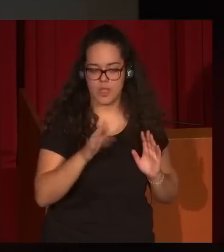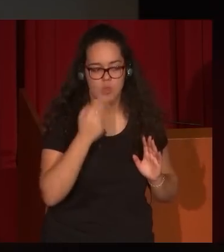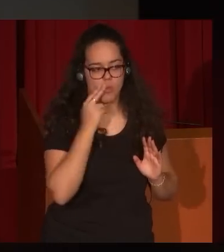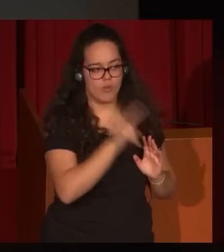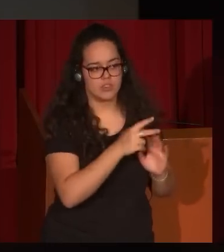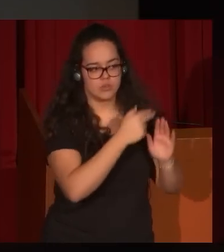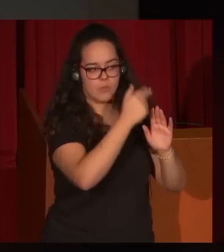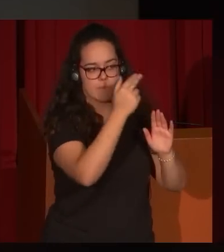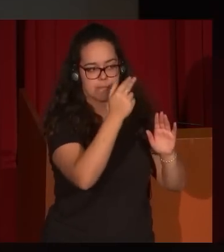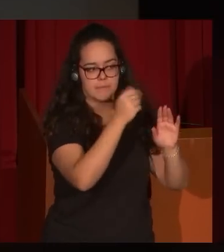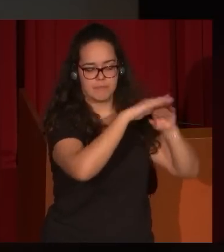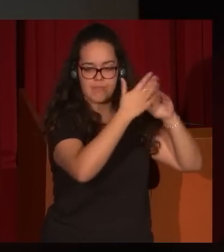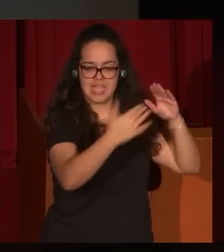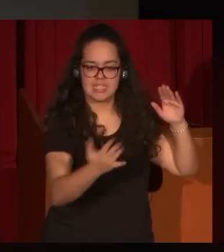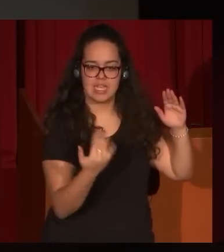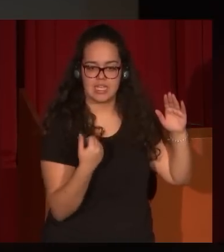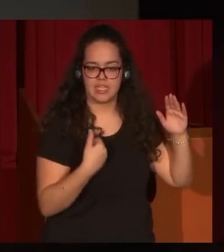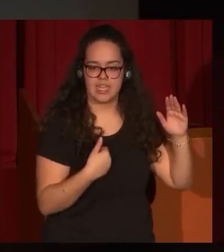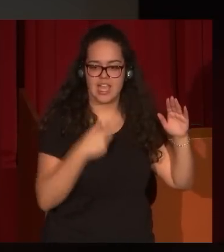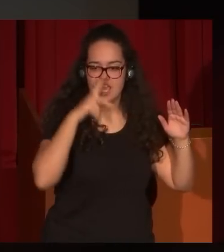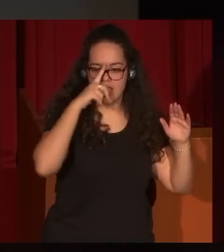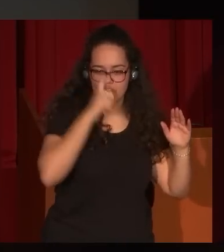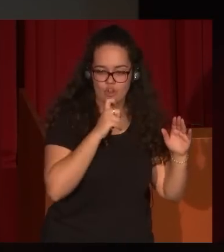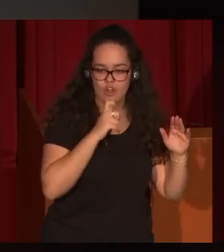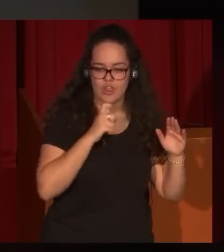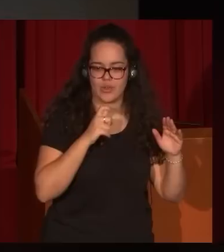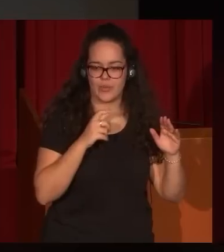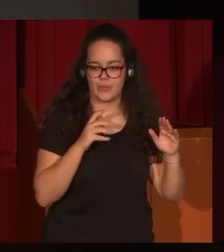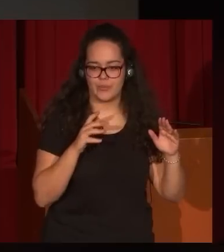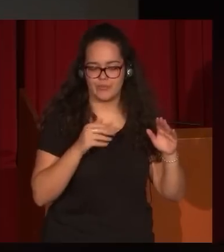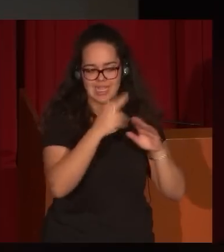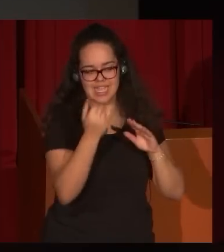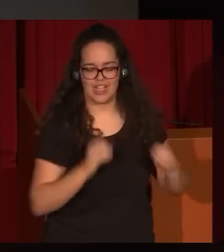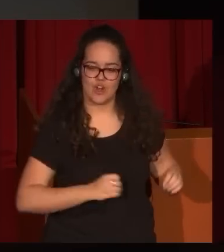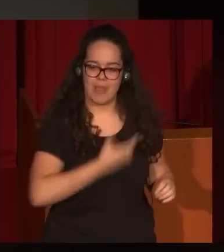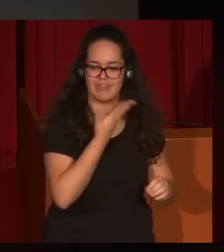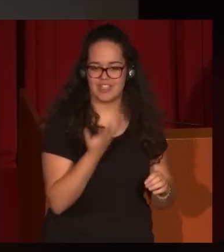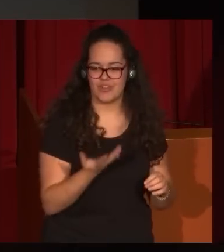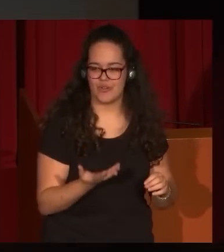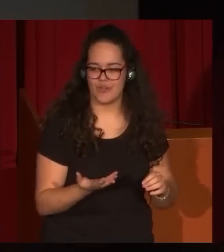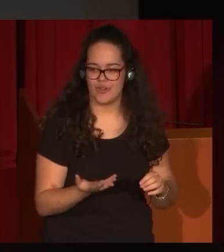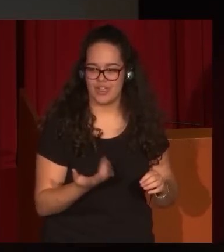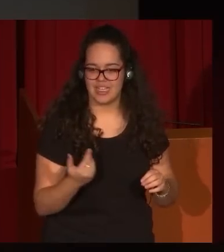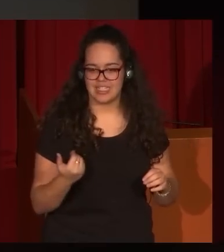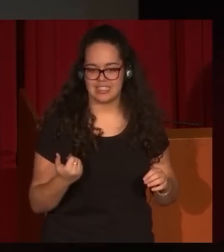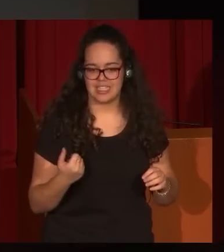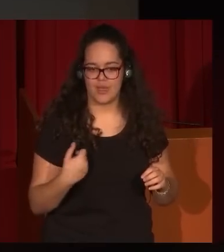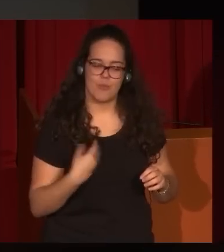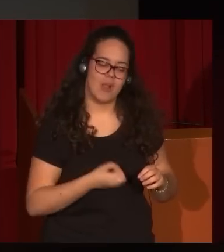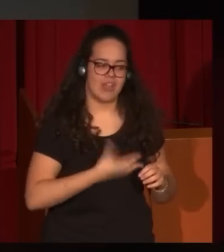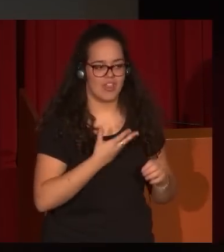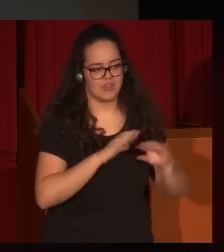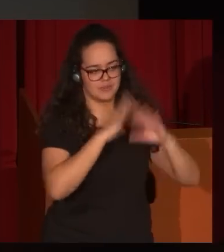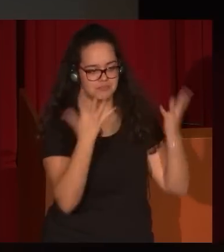recuerda mucho la obra de General Pérez Villamil. Es decir, un paisaje plenamente romántico, con esa vocación del mundo orientalista.